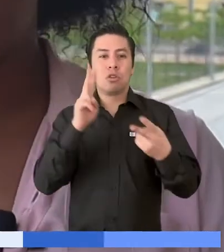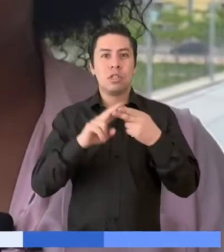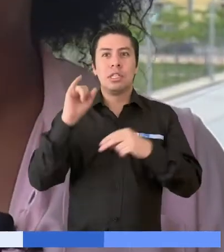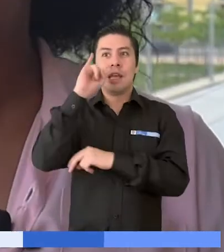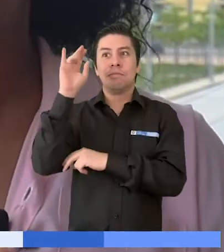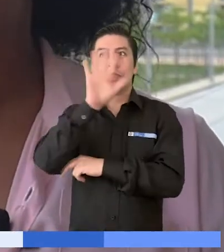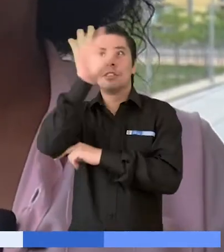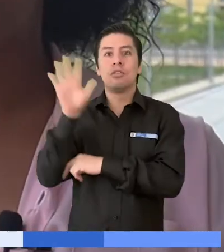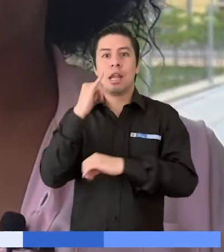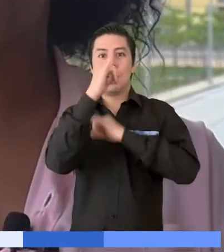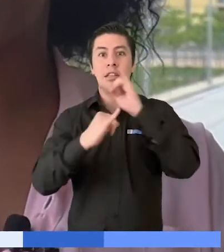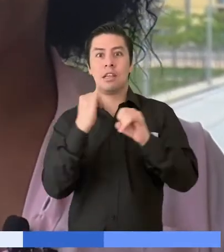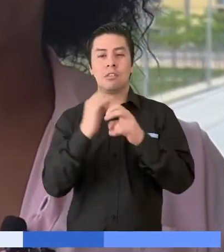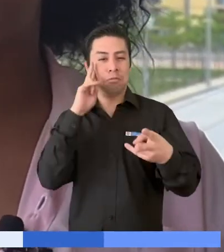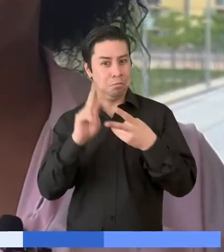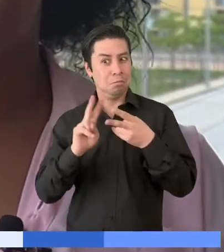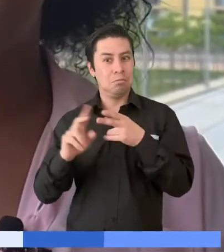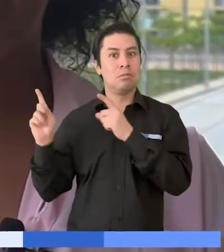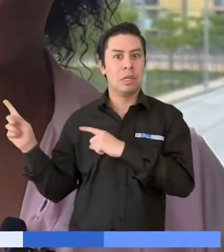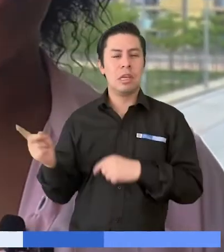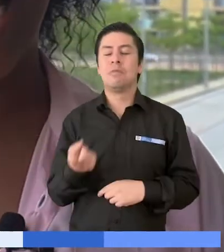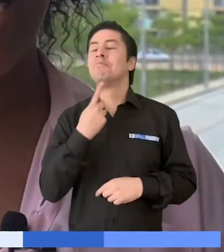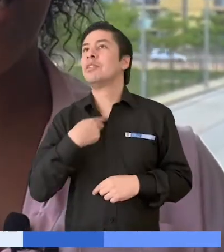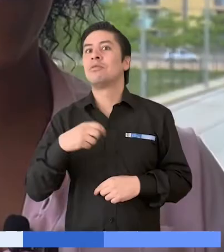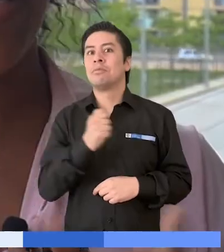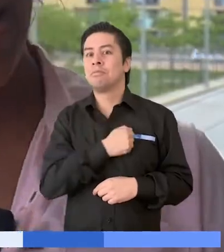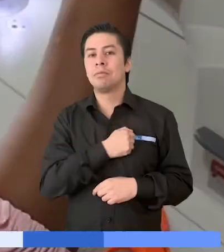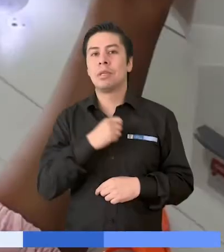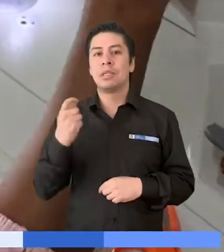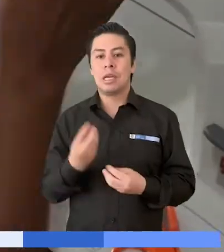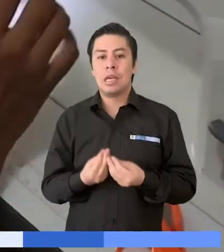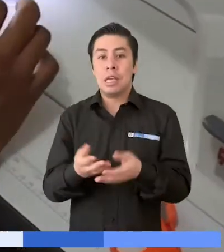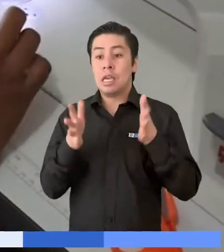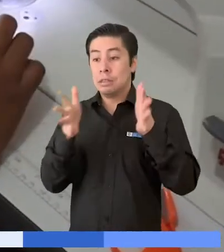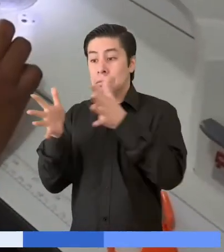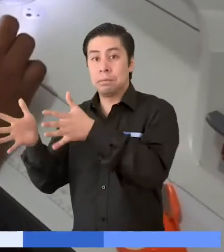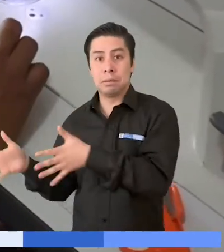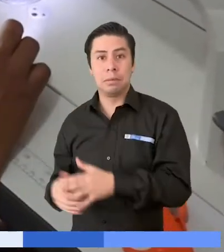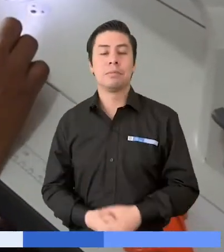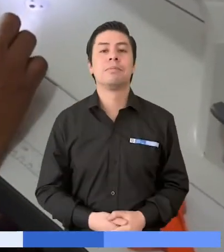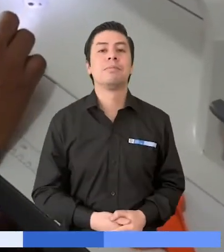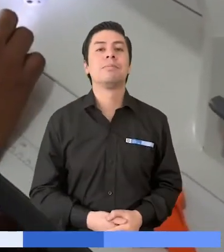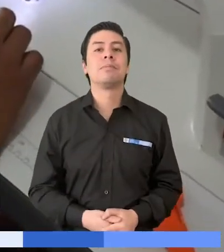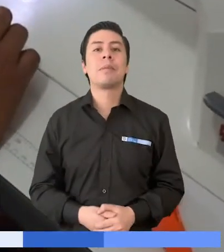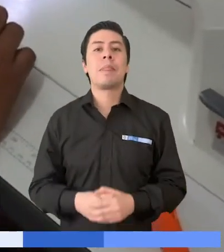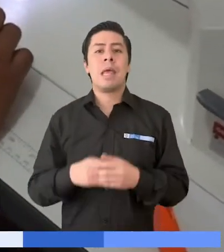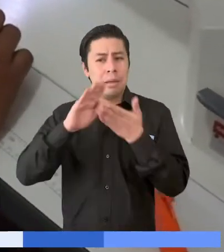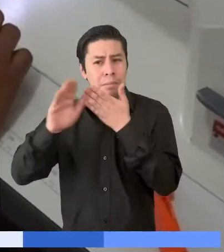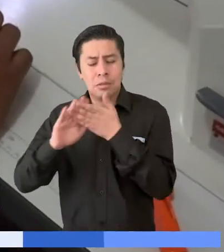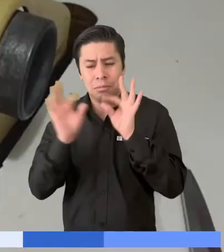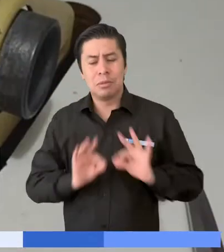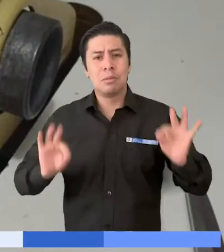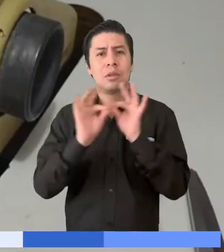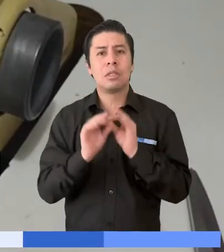internacional y también me gustaría impartir el conocimiento. El perdón es muy importante y por